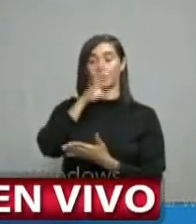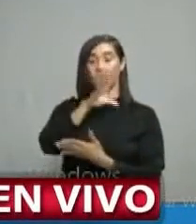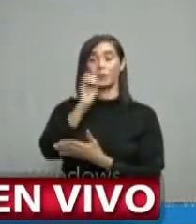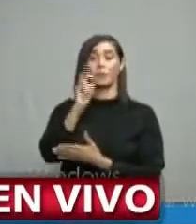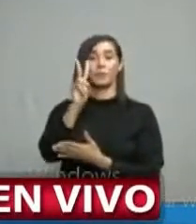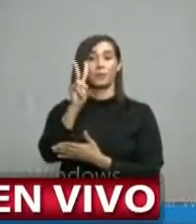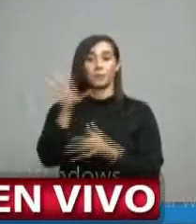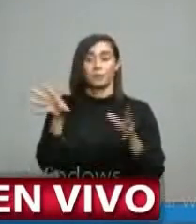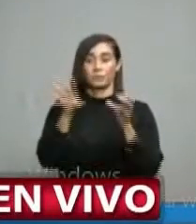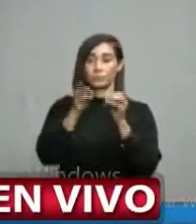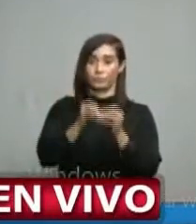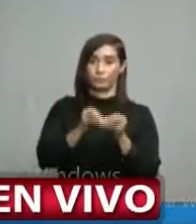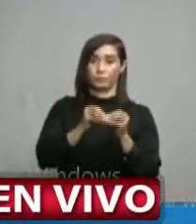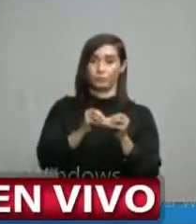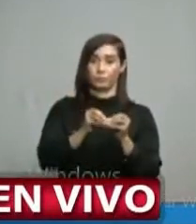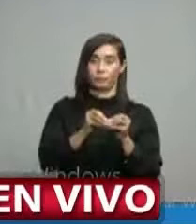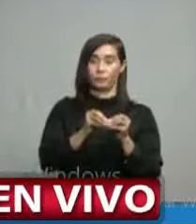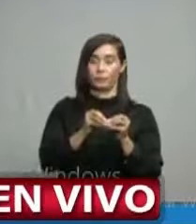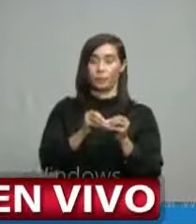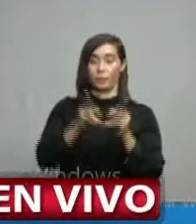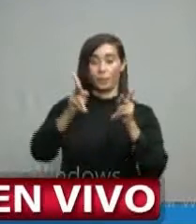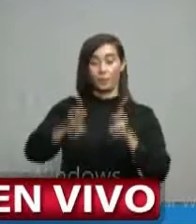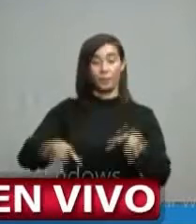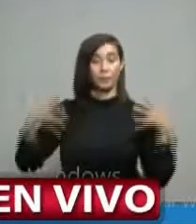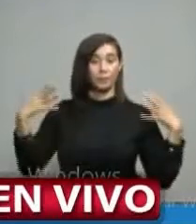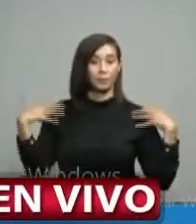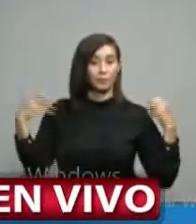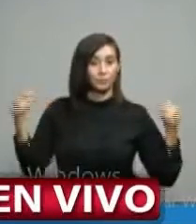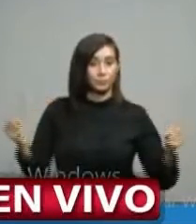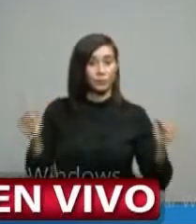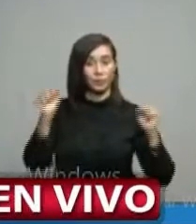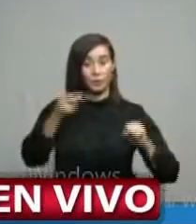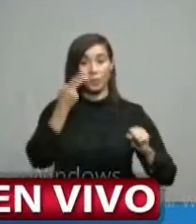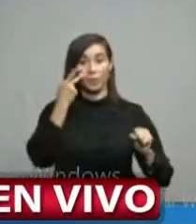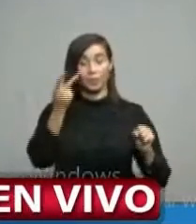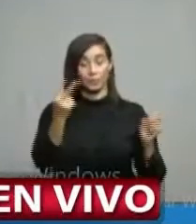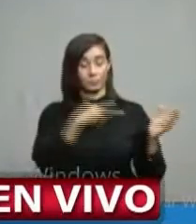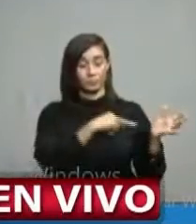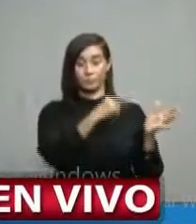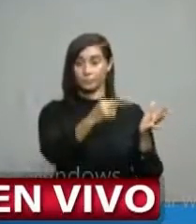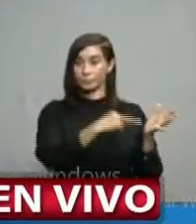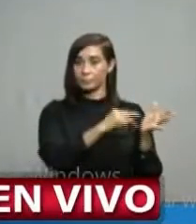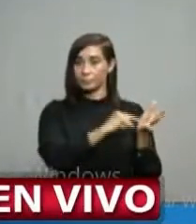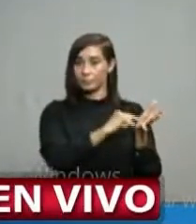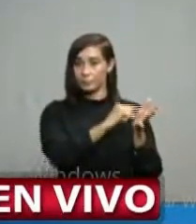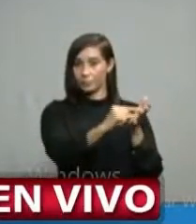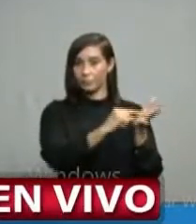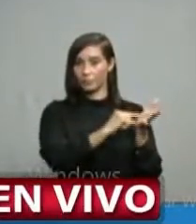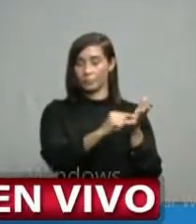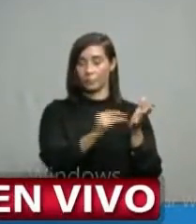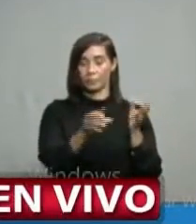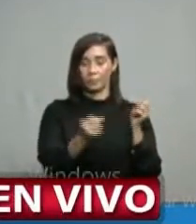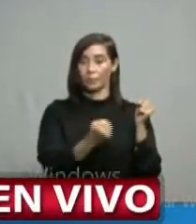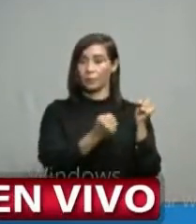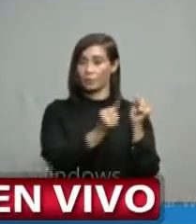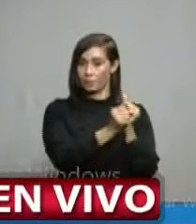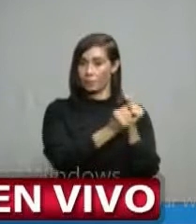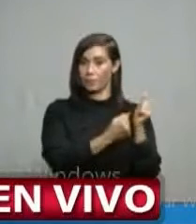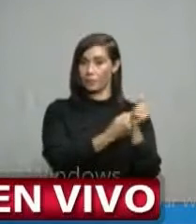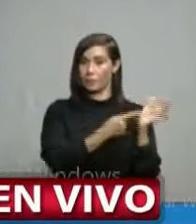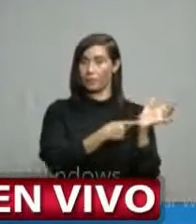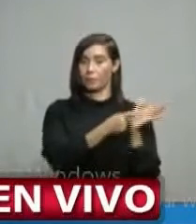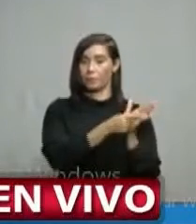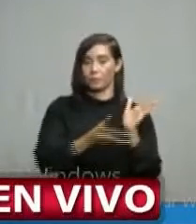acumulados. Los recuperados como pueden ustedes ver en la gráfica acompañantes